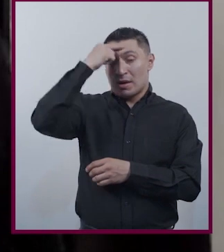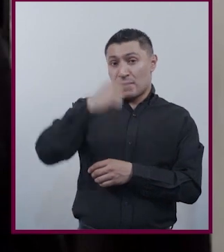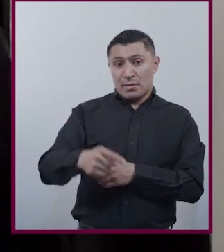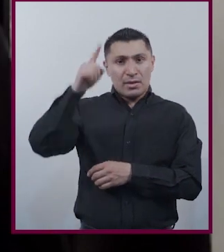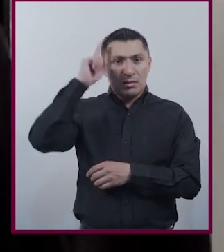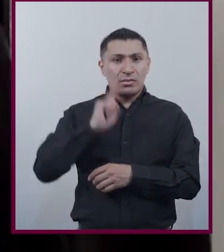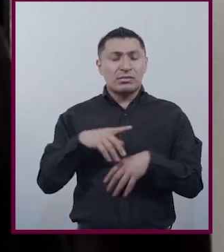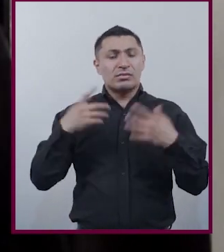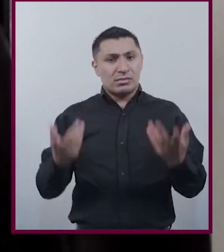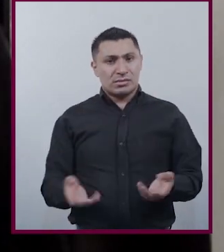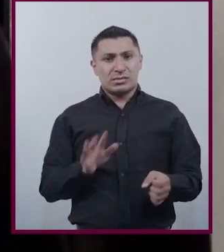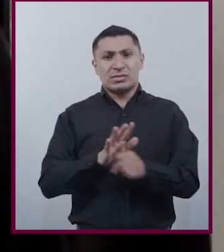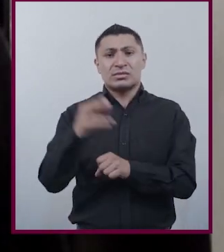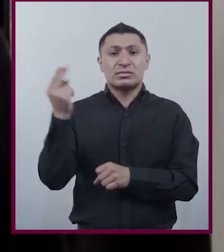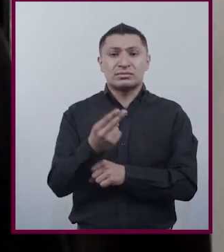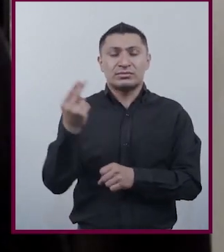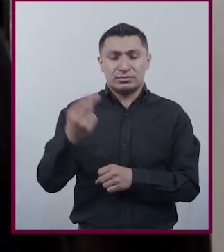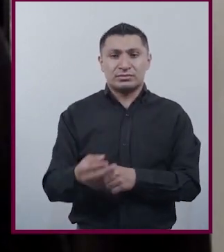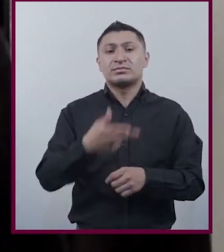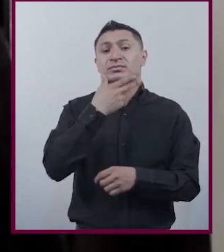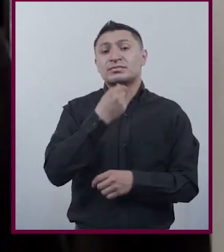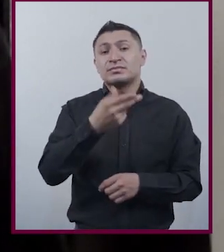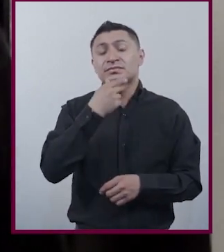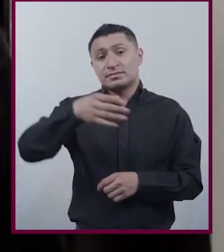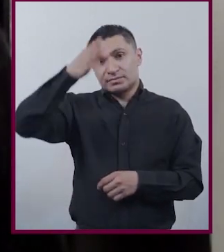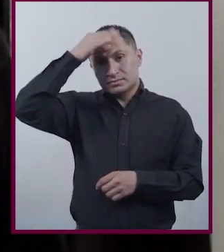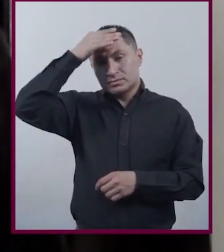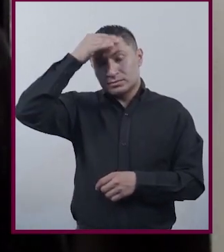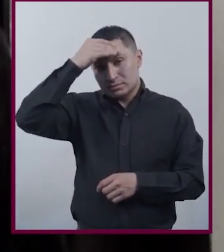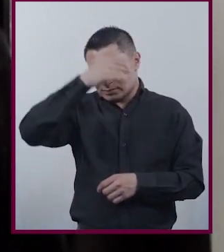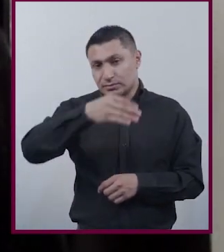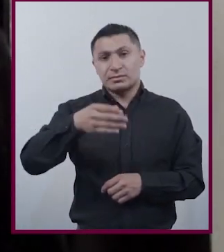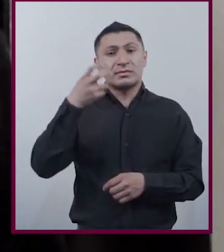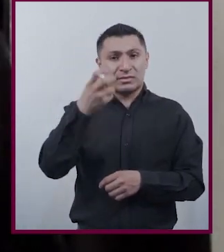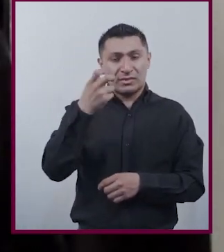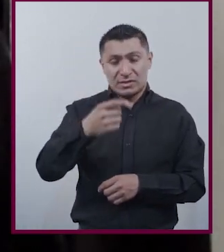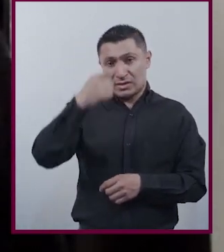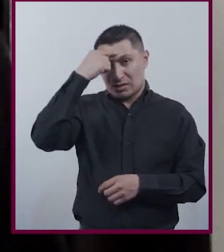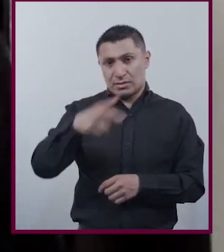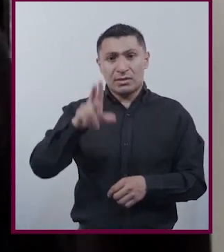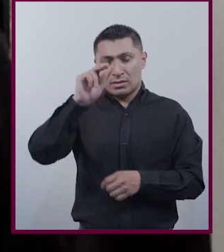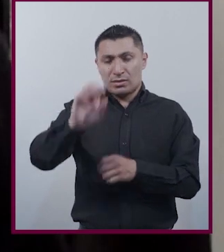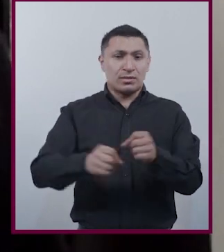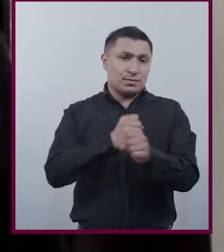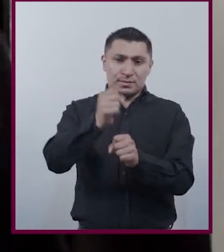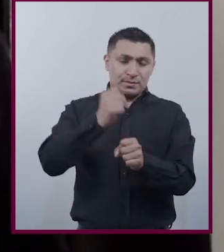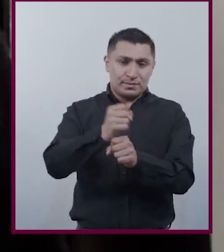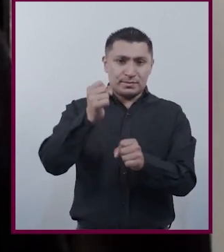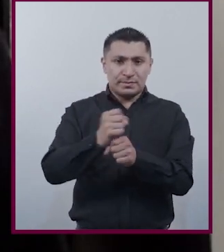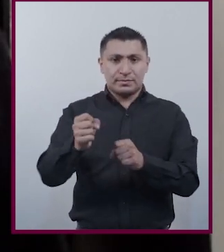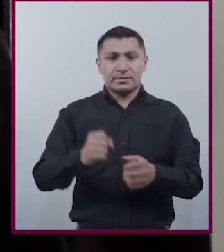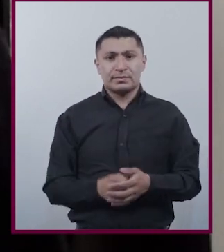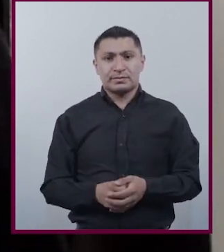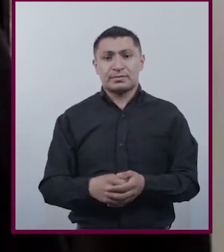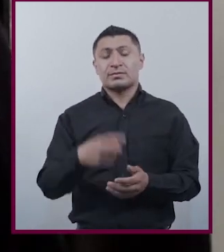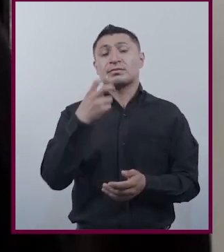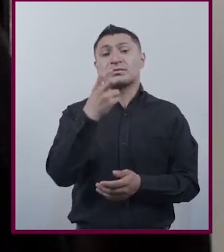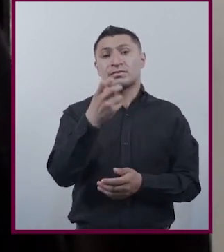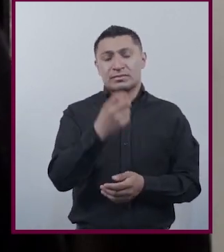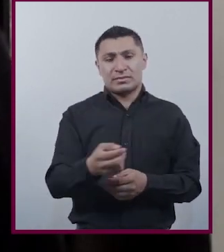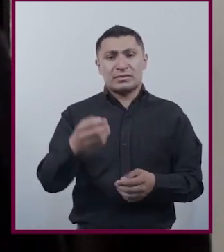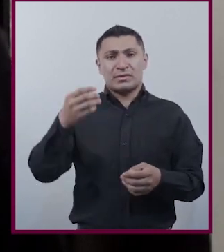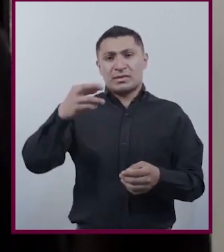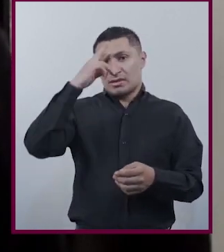mujeres Lo que necesitamos Es que los hombres Aprendan de feminismo Para que dejen De violentarnos Esa es la